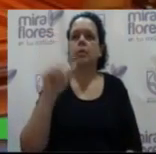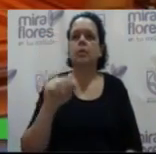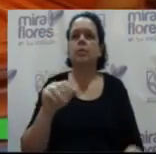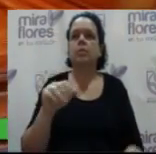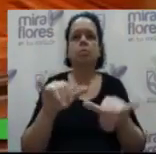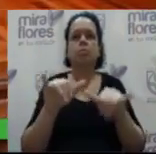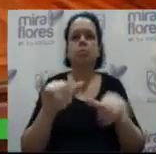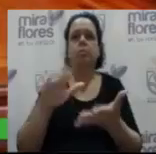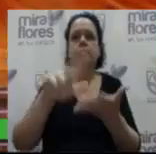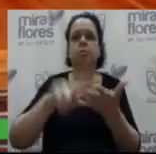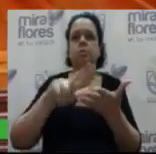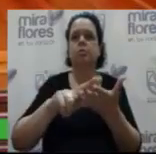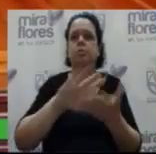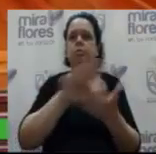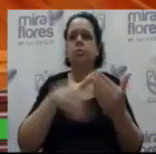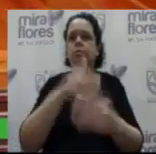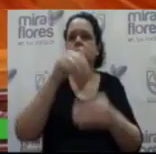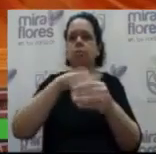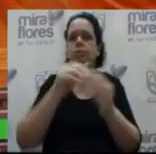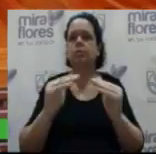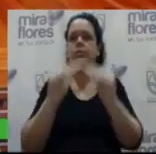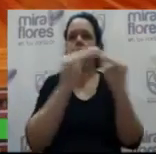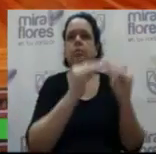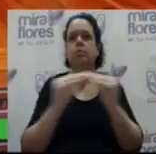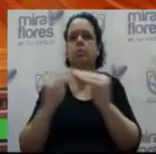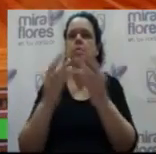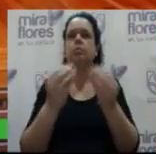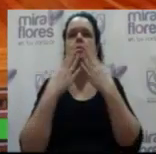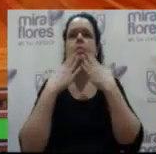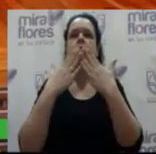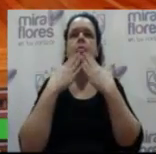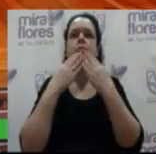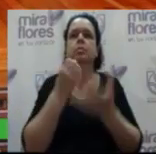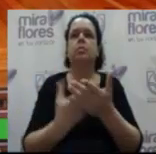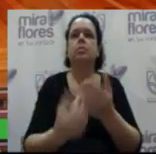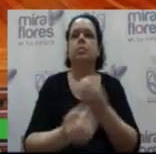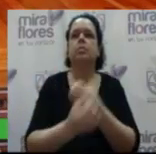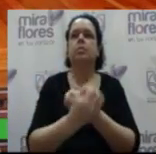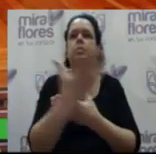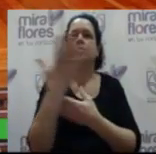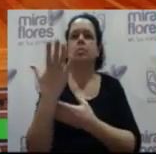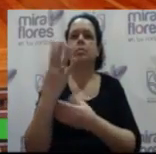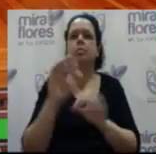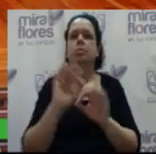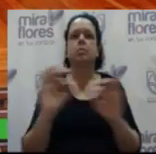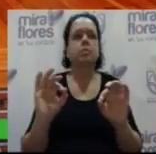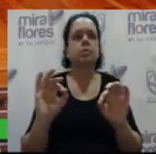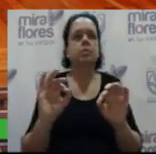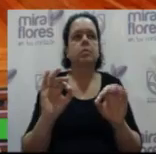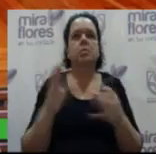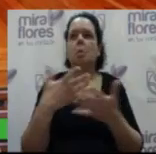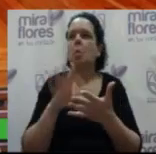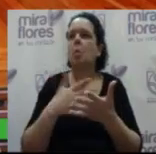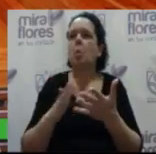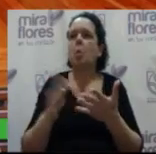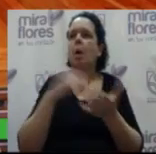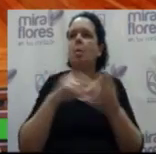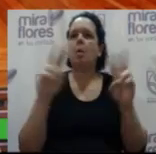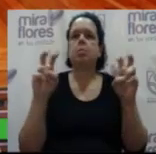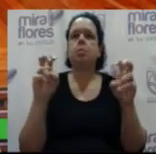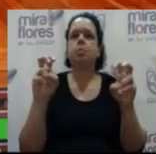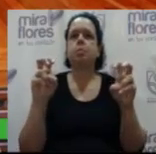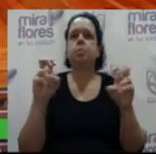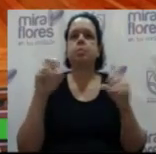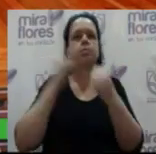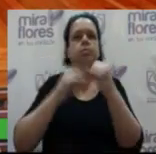Queda aprobado por unanimidad de votos muchísimas gracias muy buen día con todos no habiendo más temas que tratar se levanta la sesión